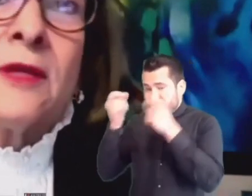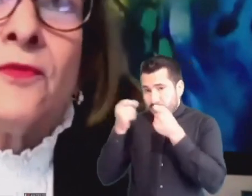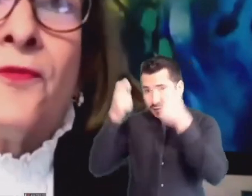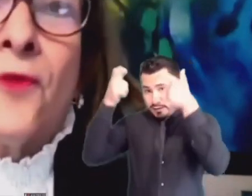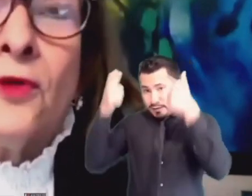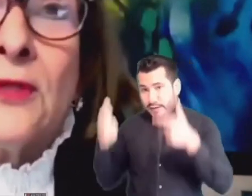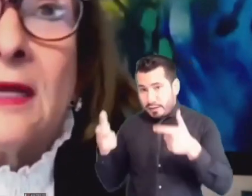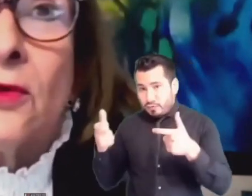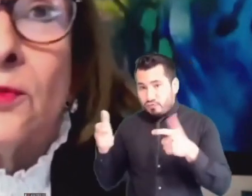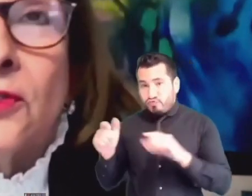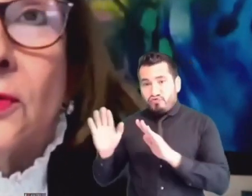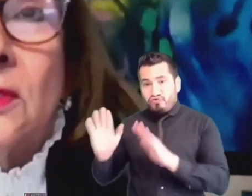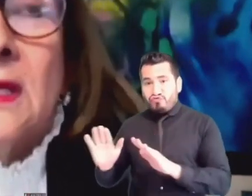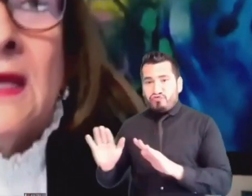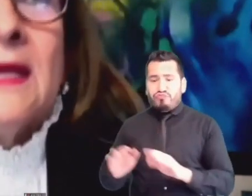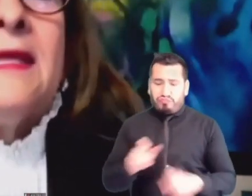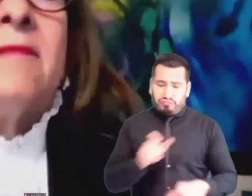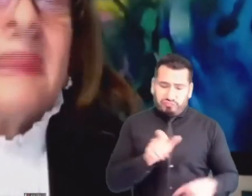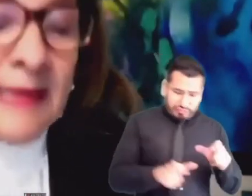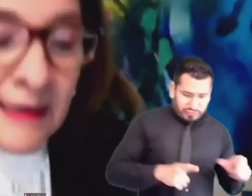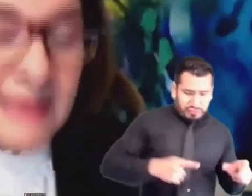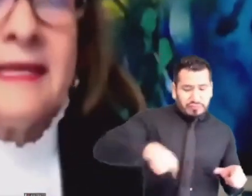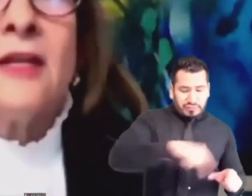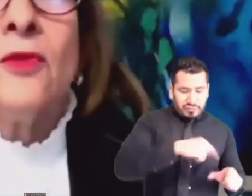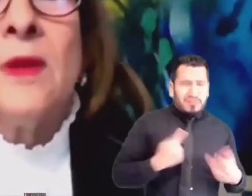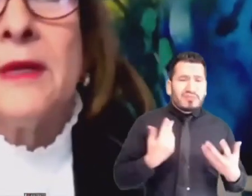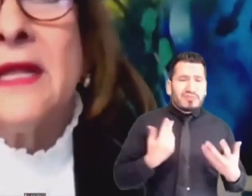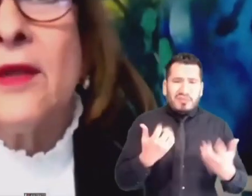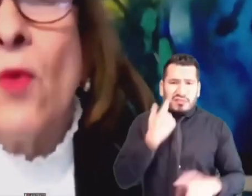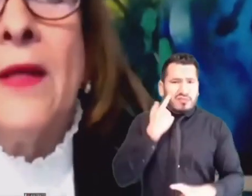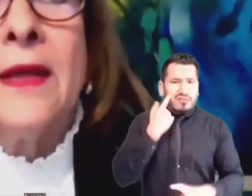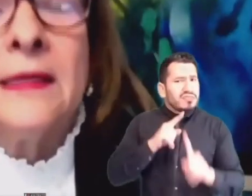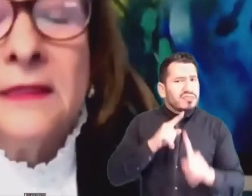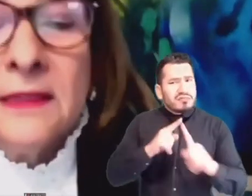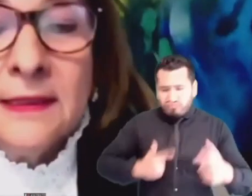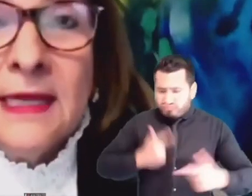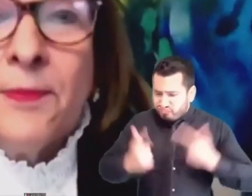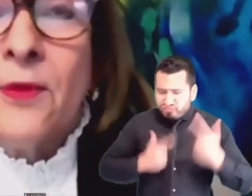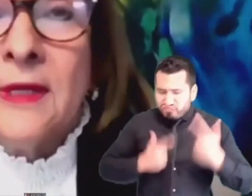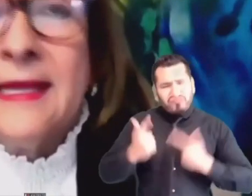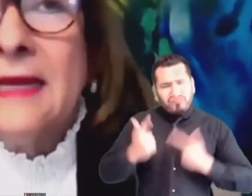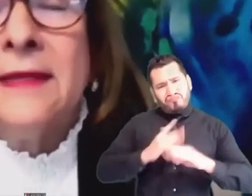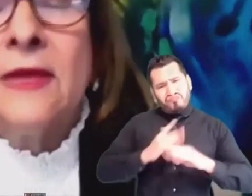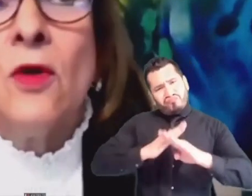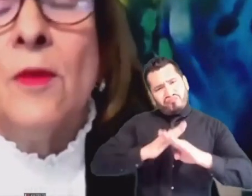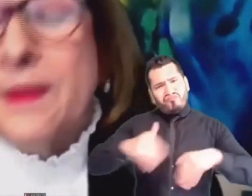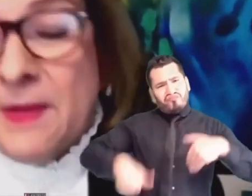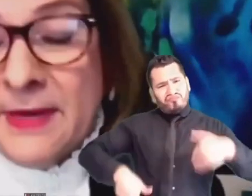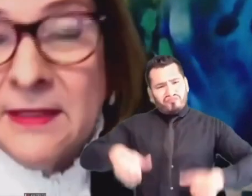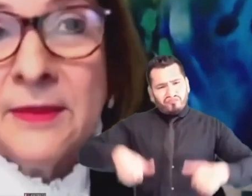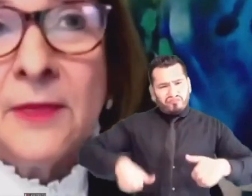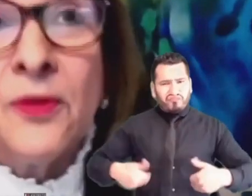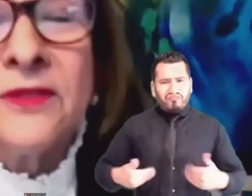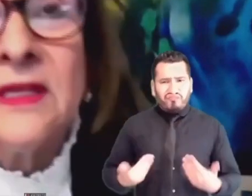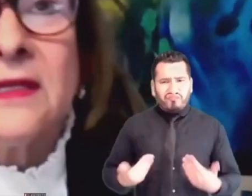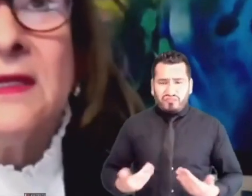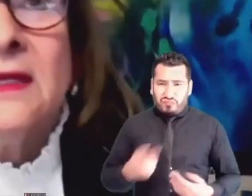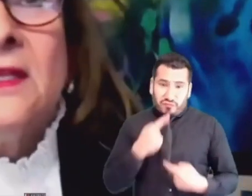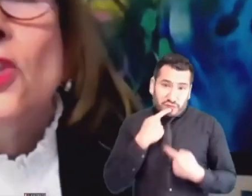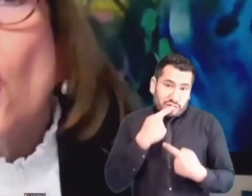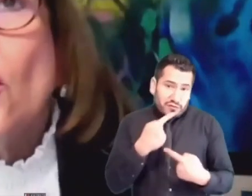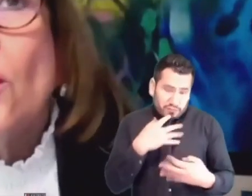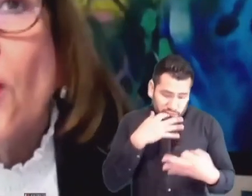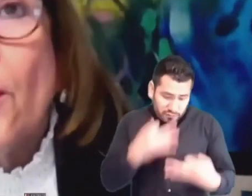luchar contra la corrupción y tratar de hacerlo de una manera adecuada, que ya les diré cómo me parece a mí que puede ser,